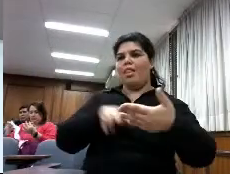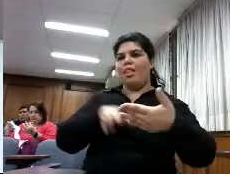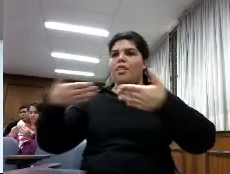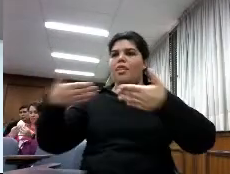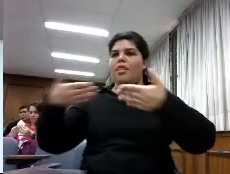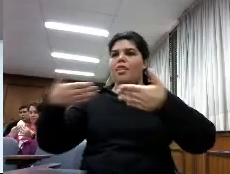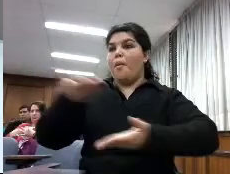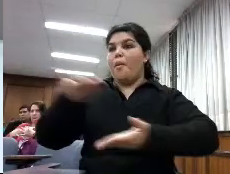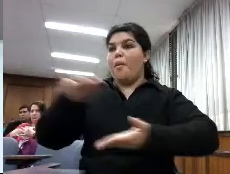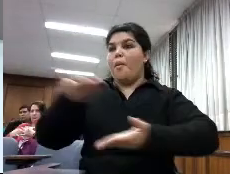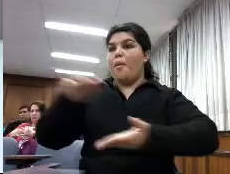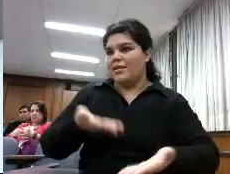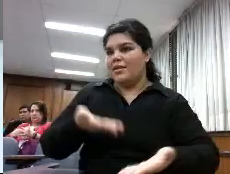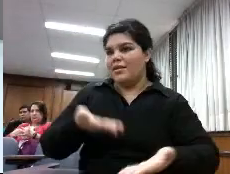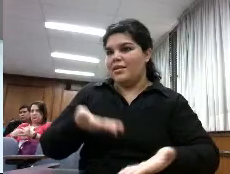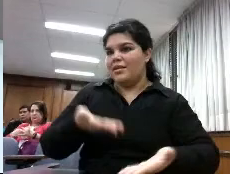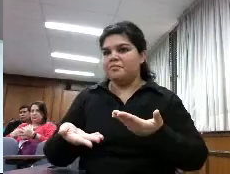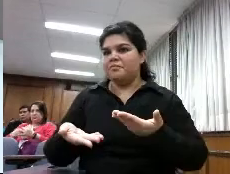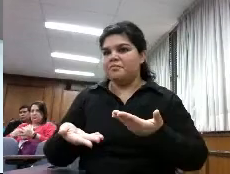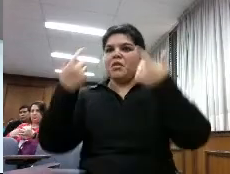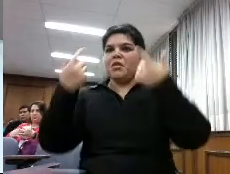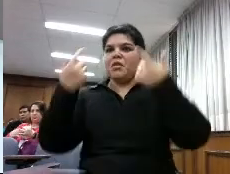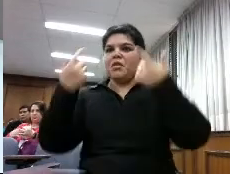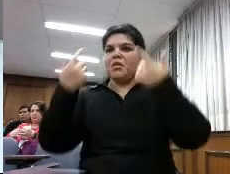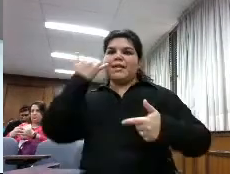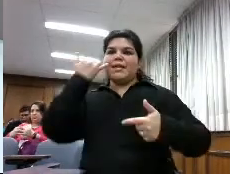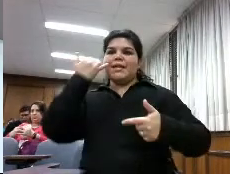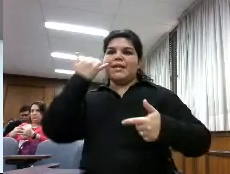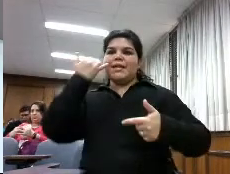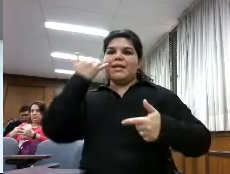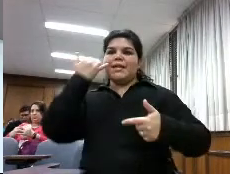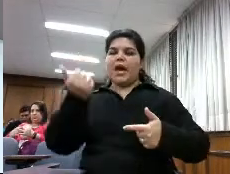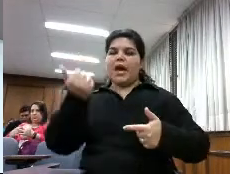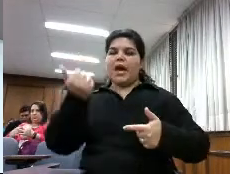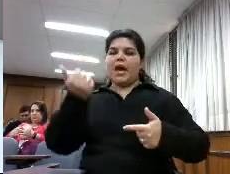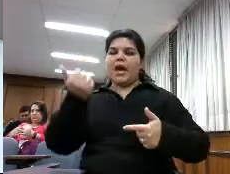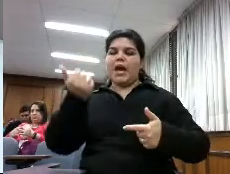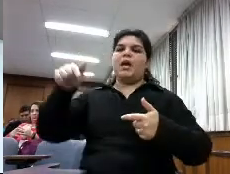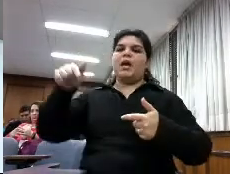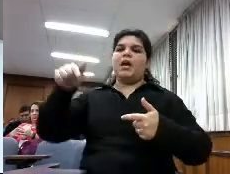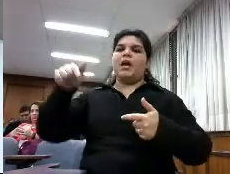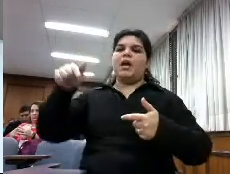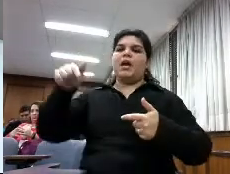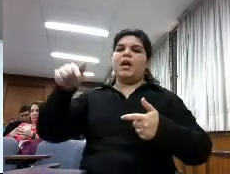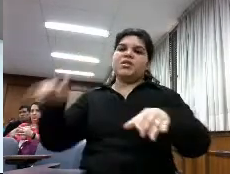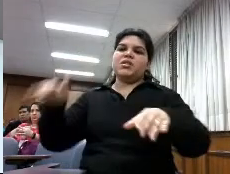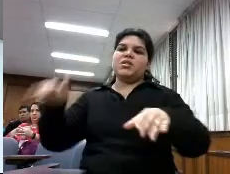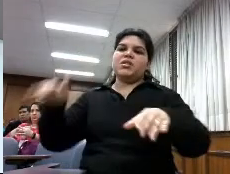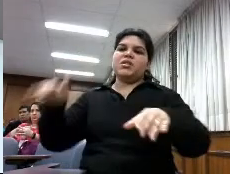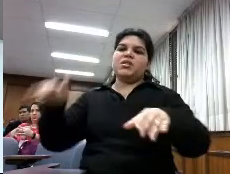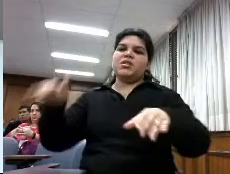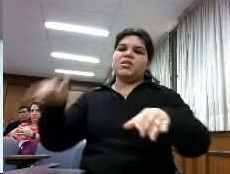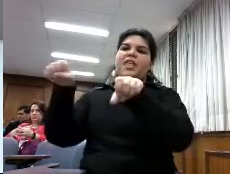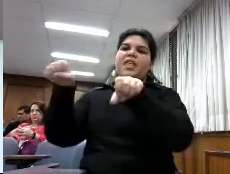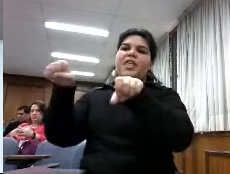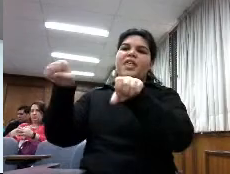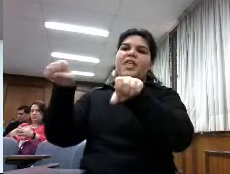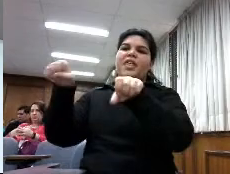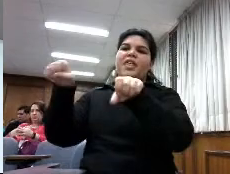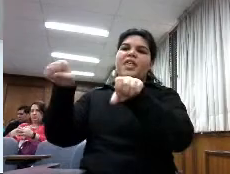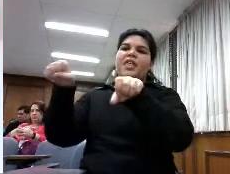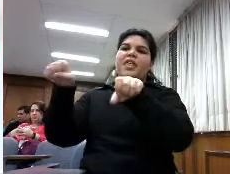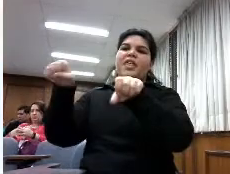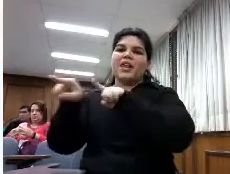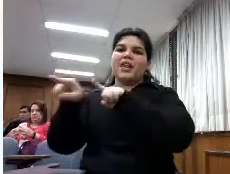que existe ese contenido que está en la nube que podemos utilizar y subrayar el libro y le devolvemos a la